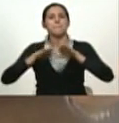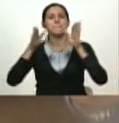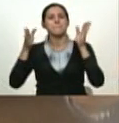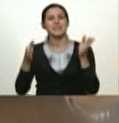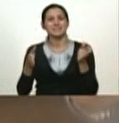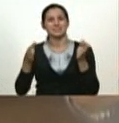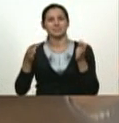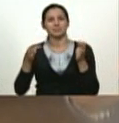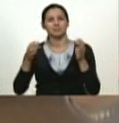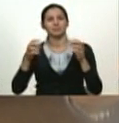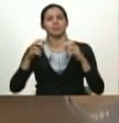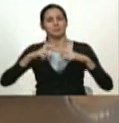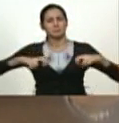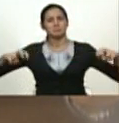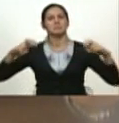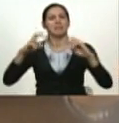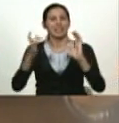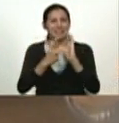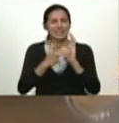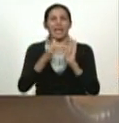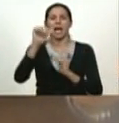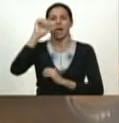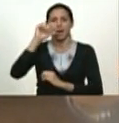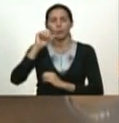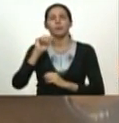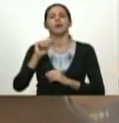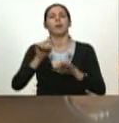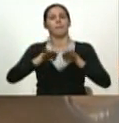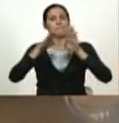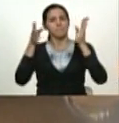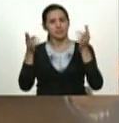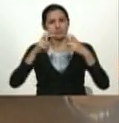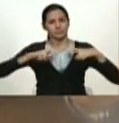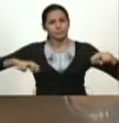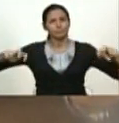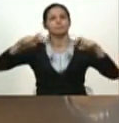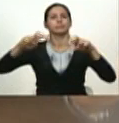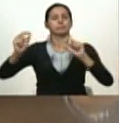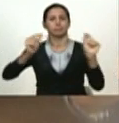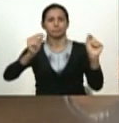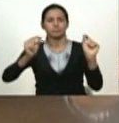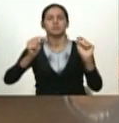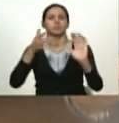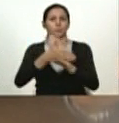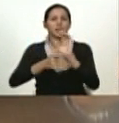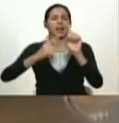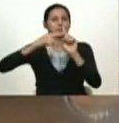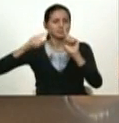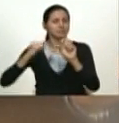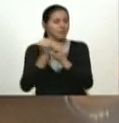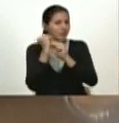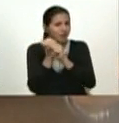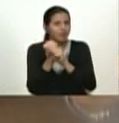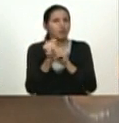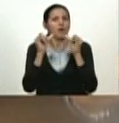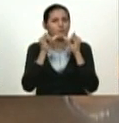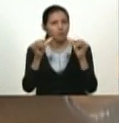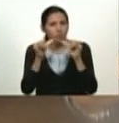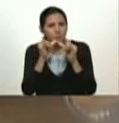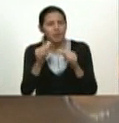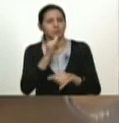agua las mesas técnicas de electricidad trabajar informar